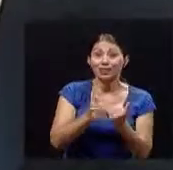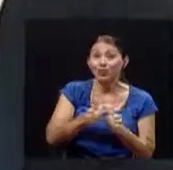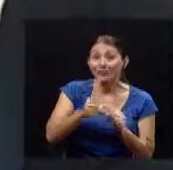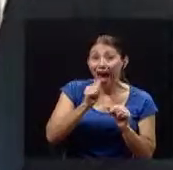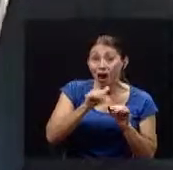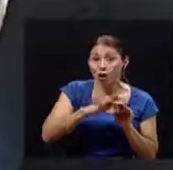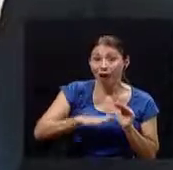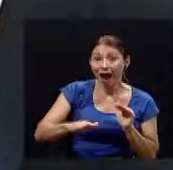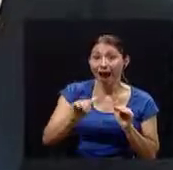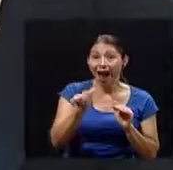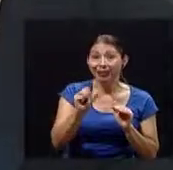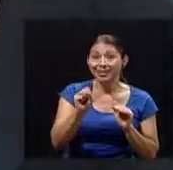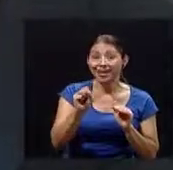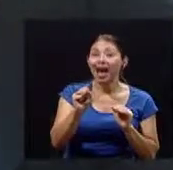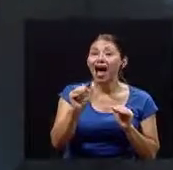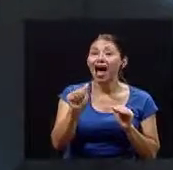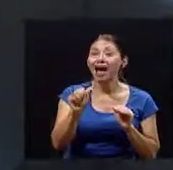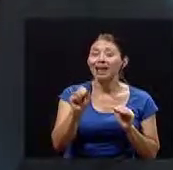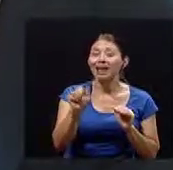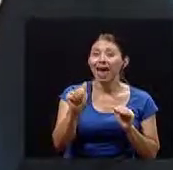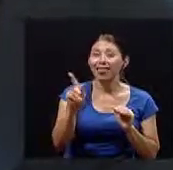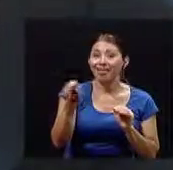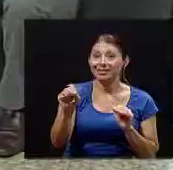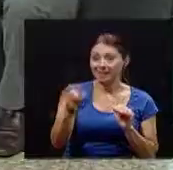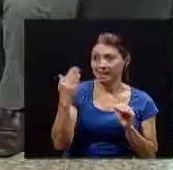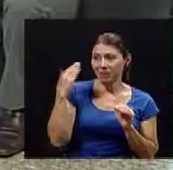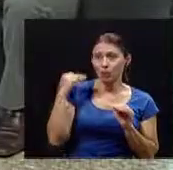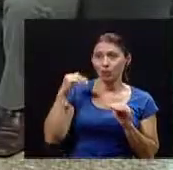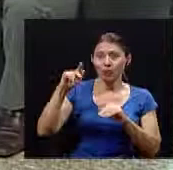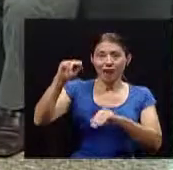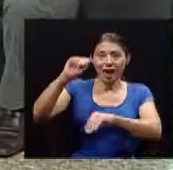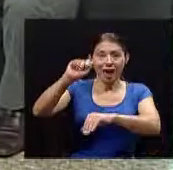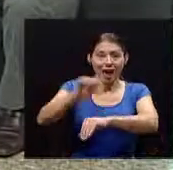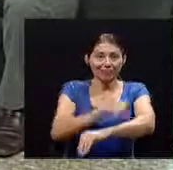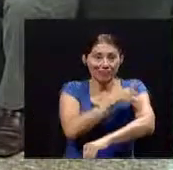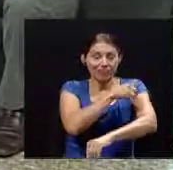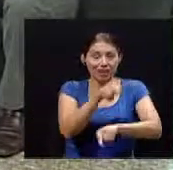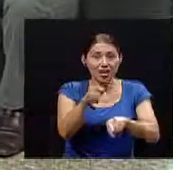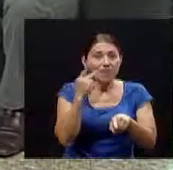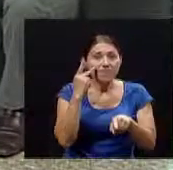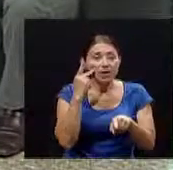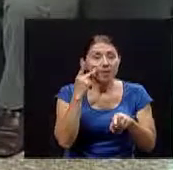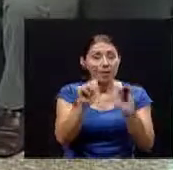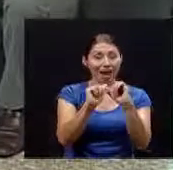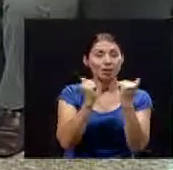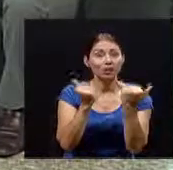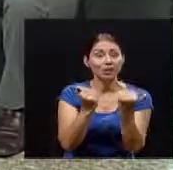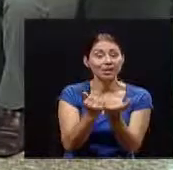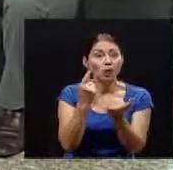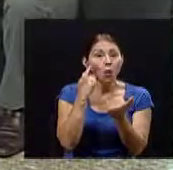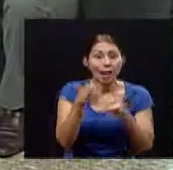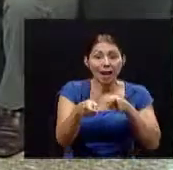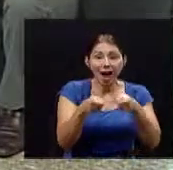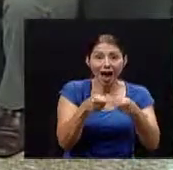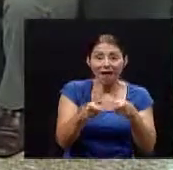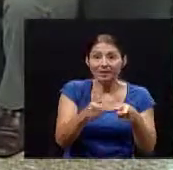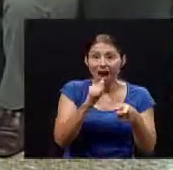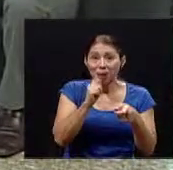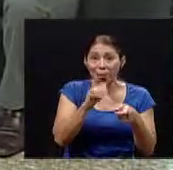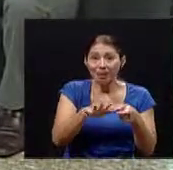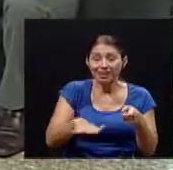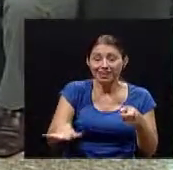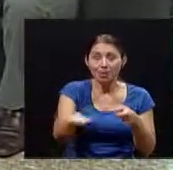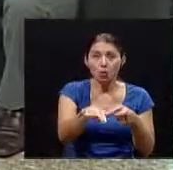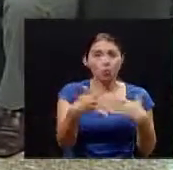distintos lugares hace poco fui a la asada de podas de acerrí y vimos la gran gestión que están realizando desde hace unos